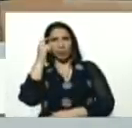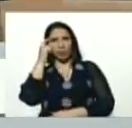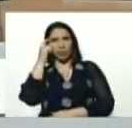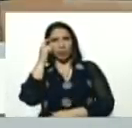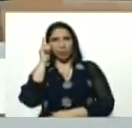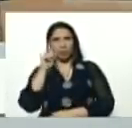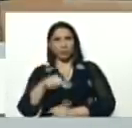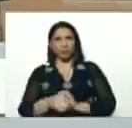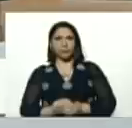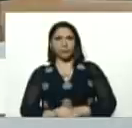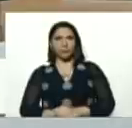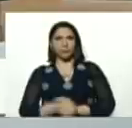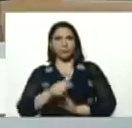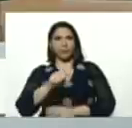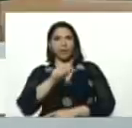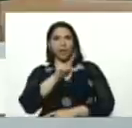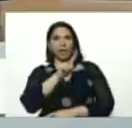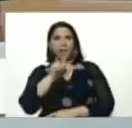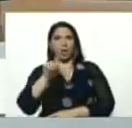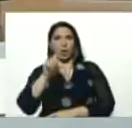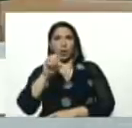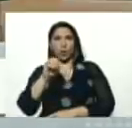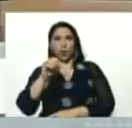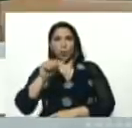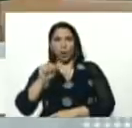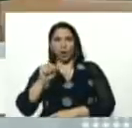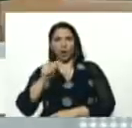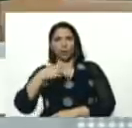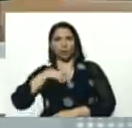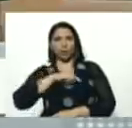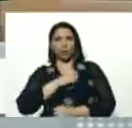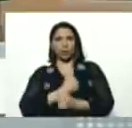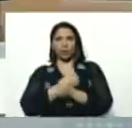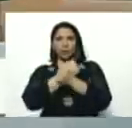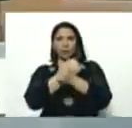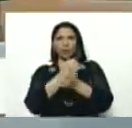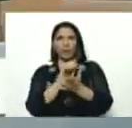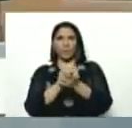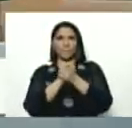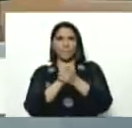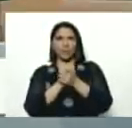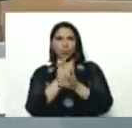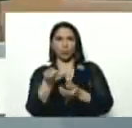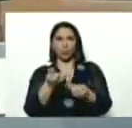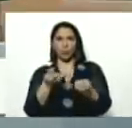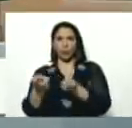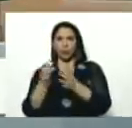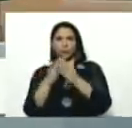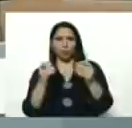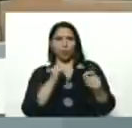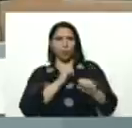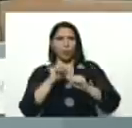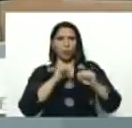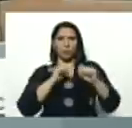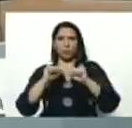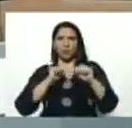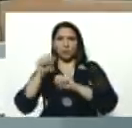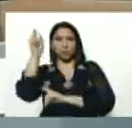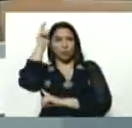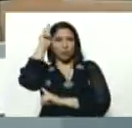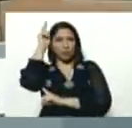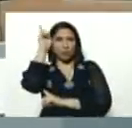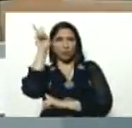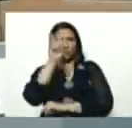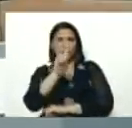Núñez, Aloa, nuestra querida compañera, que coordina, todos los movimientos, indígenas en